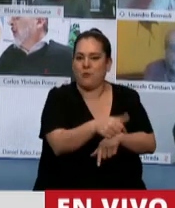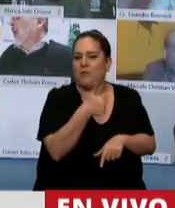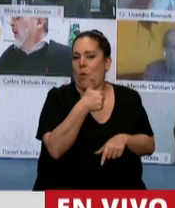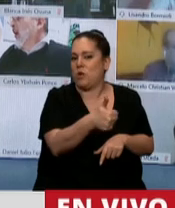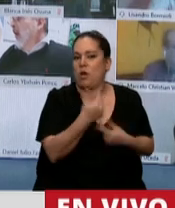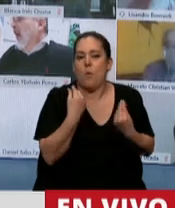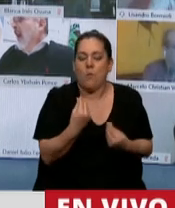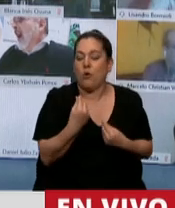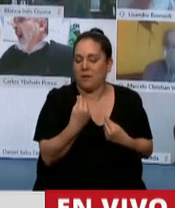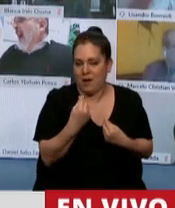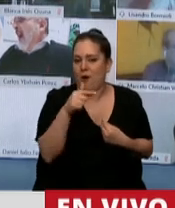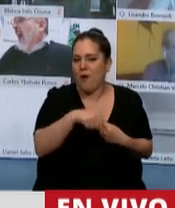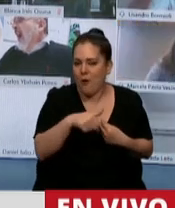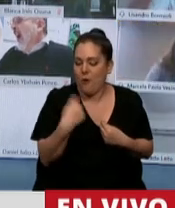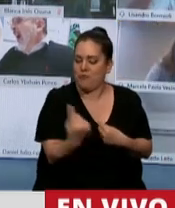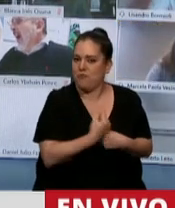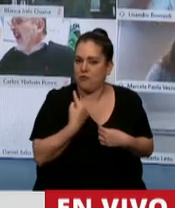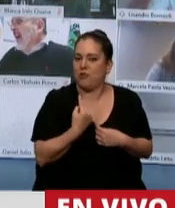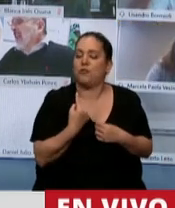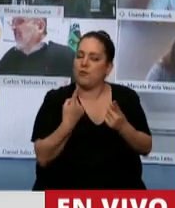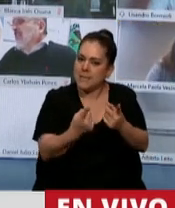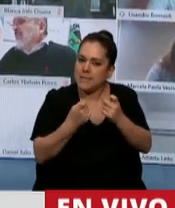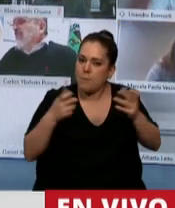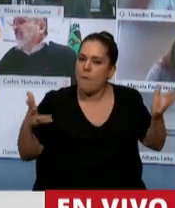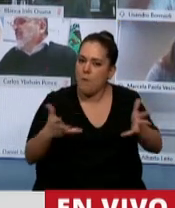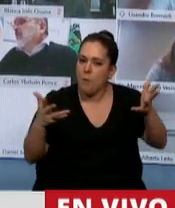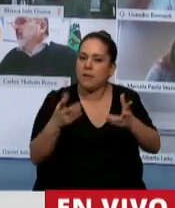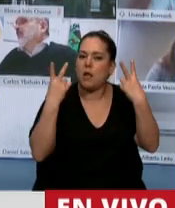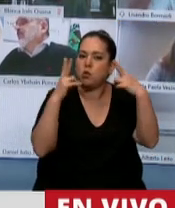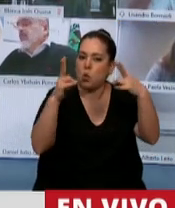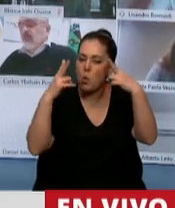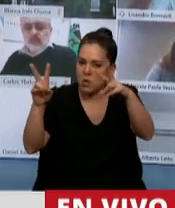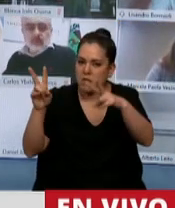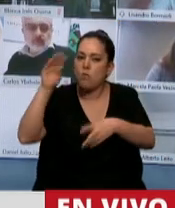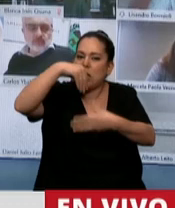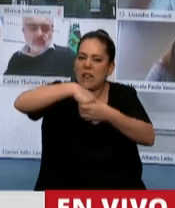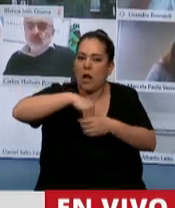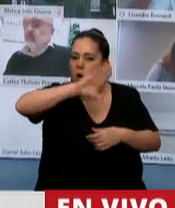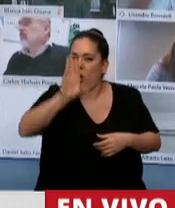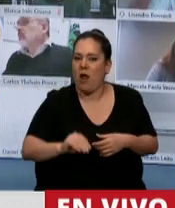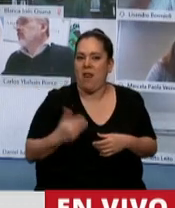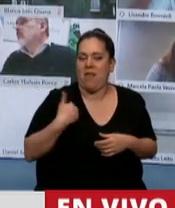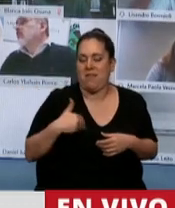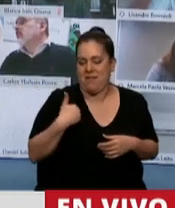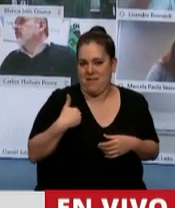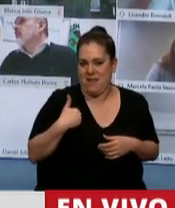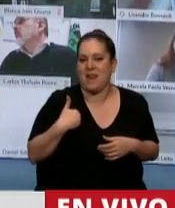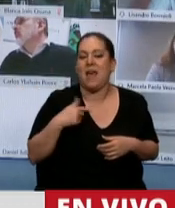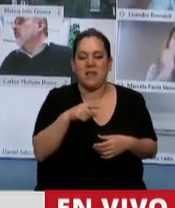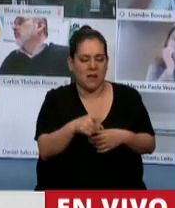hoy más que nunca nosotros tenemos que fomentar el turismo interno y eso creo yo que está